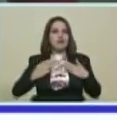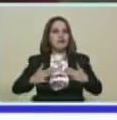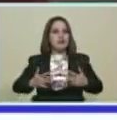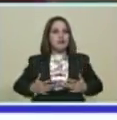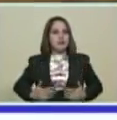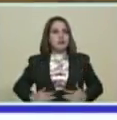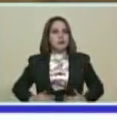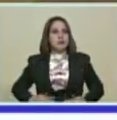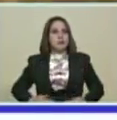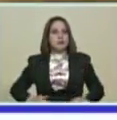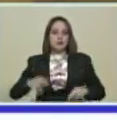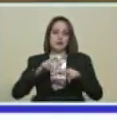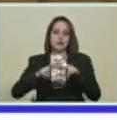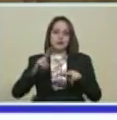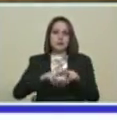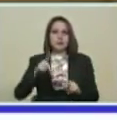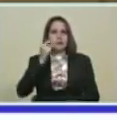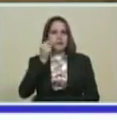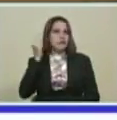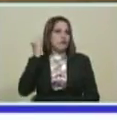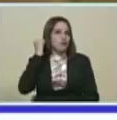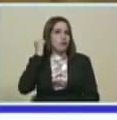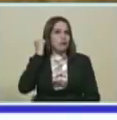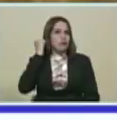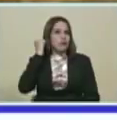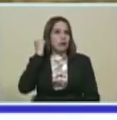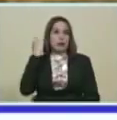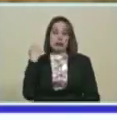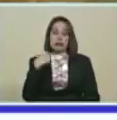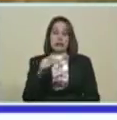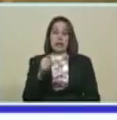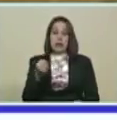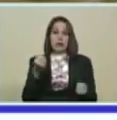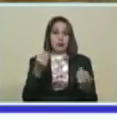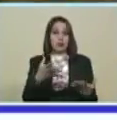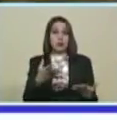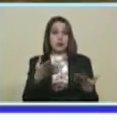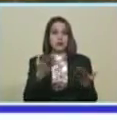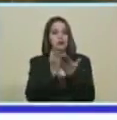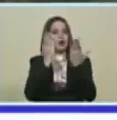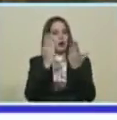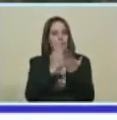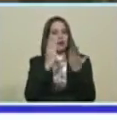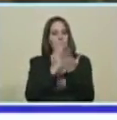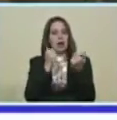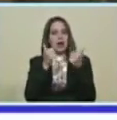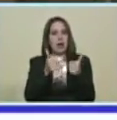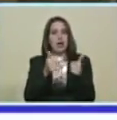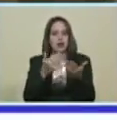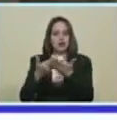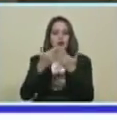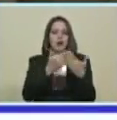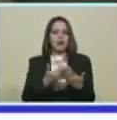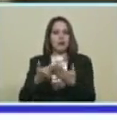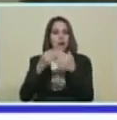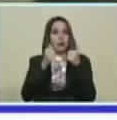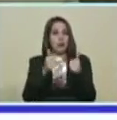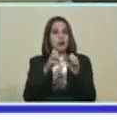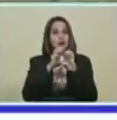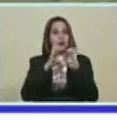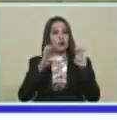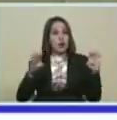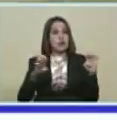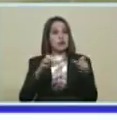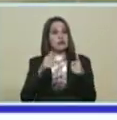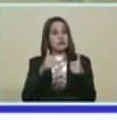Una niña O un niño Que tiene garantizada Su escuela Sus estudios Y su educación